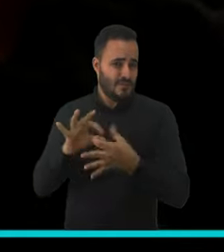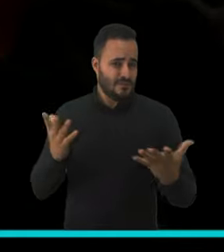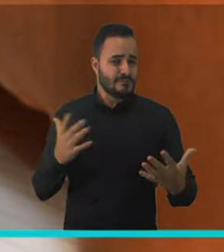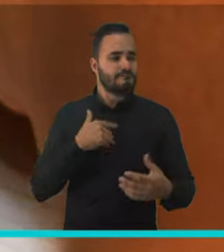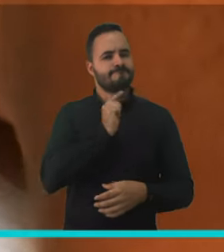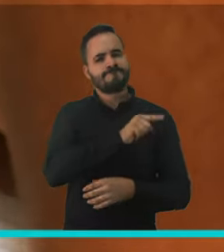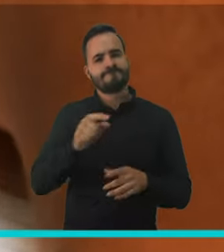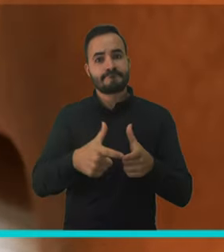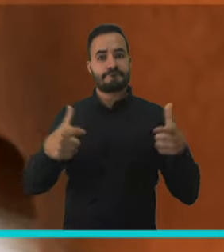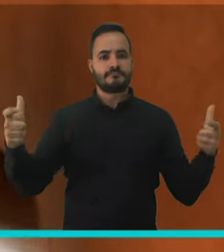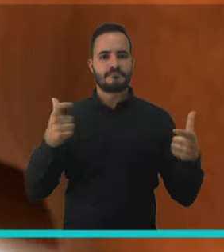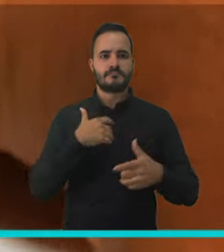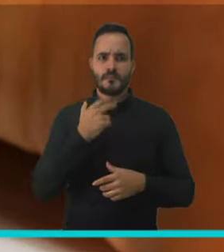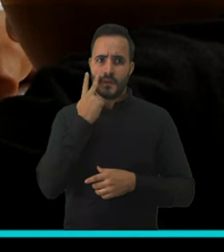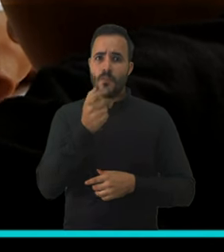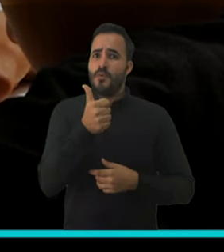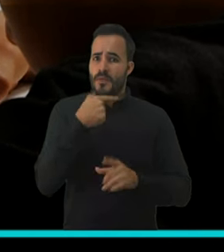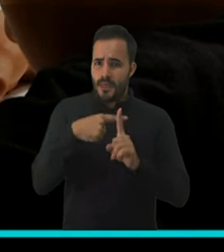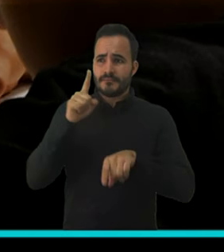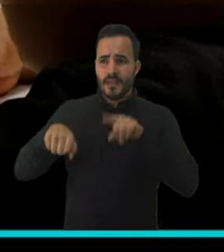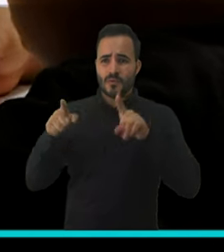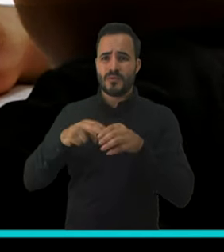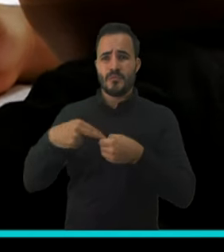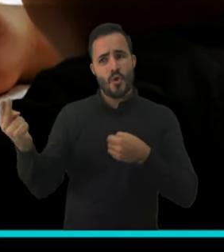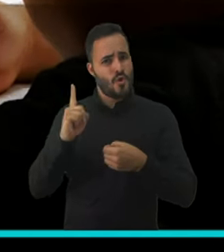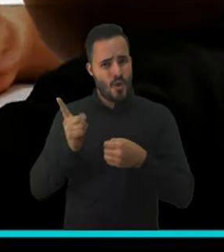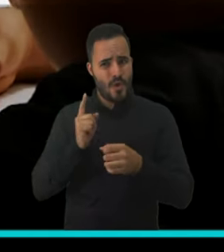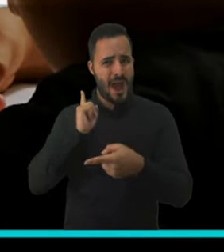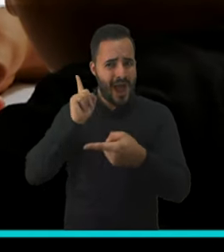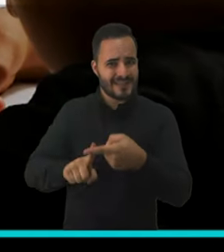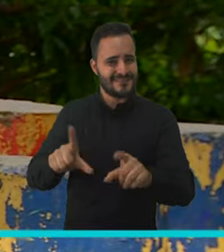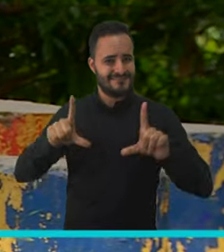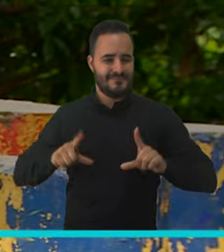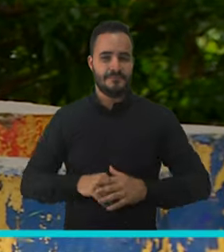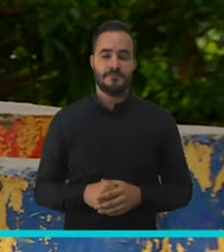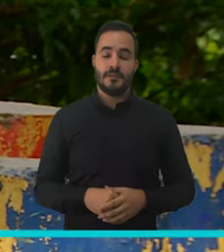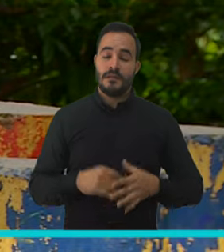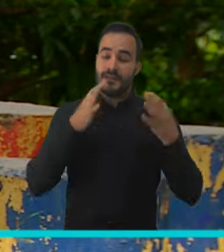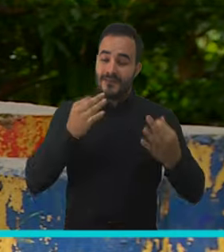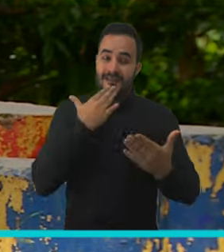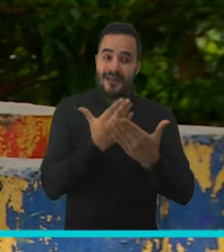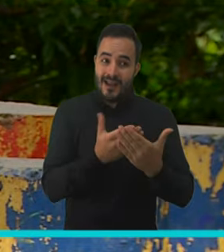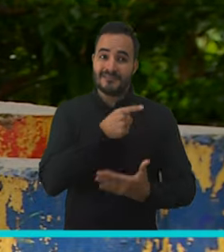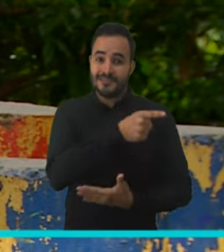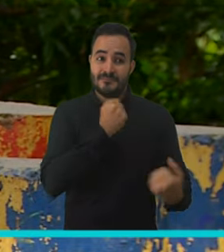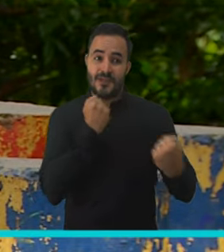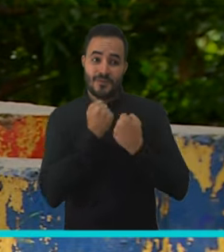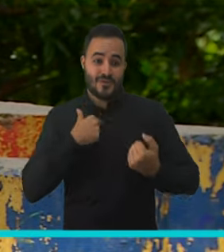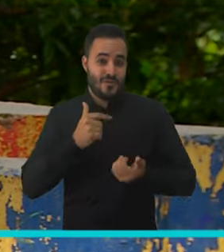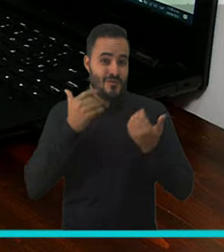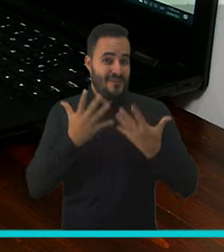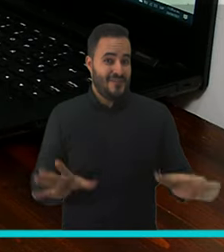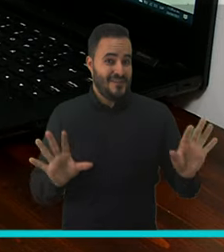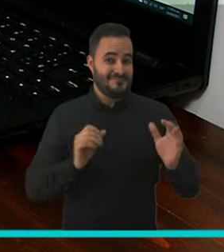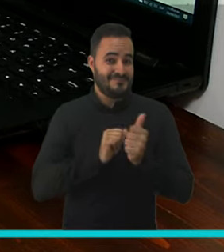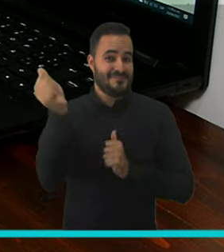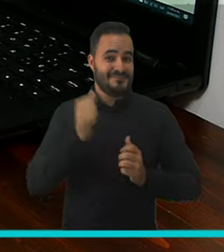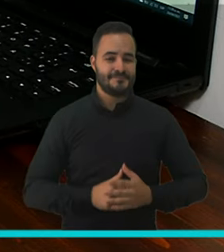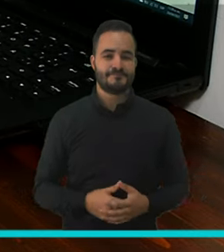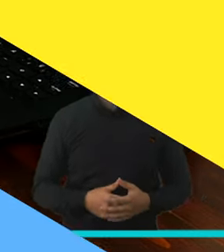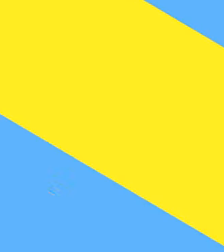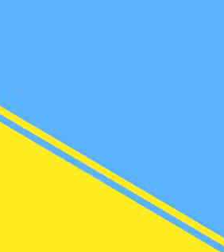expúblicos, pudieran terminar su escolaridad. Yo le agradezco porque ellos fueron los que me dieron la oportunidad de terminar el año.